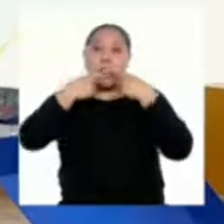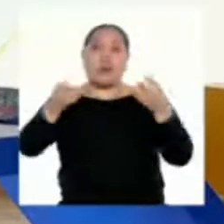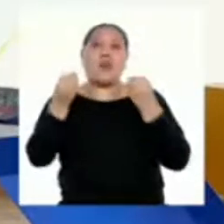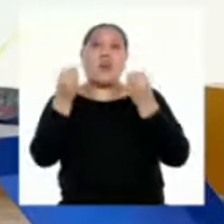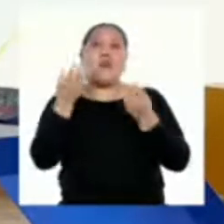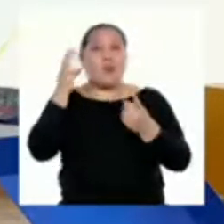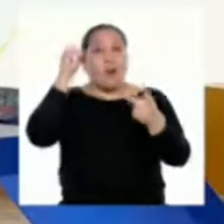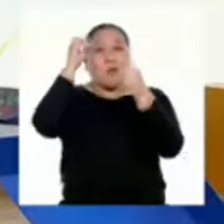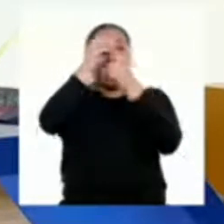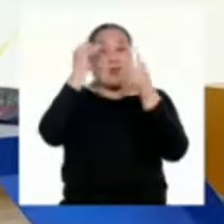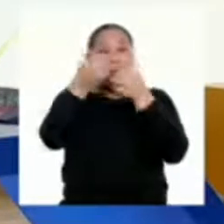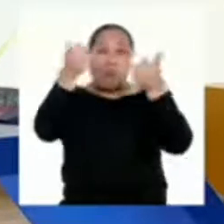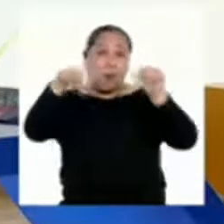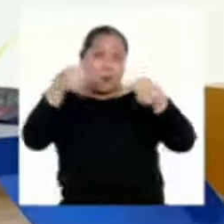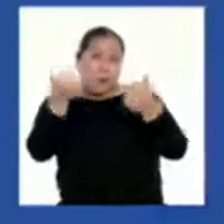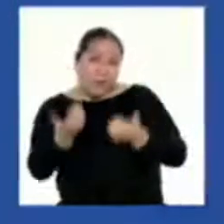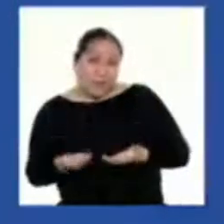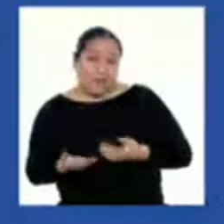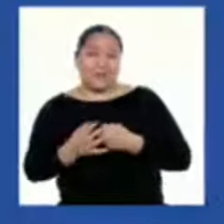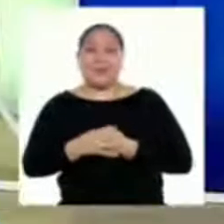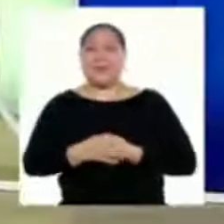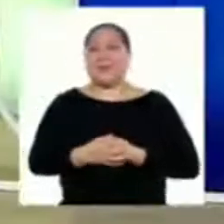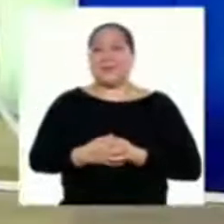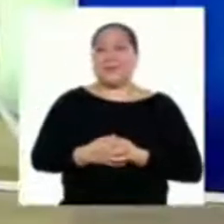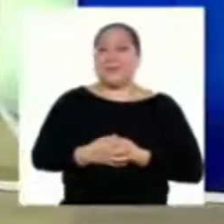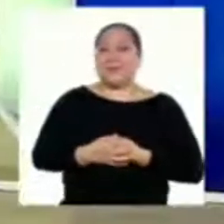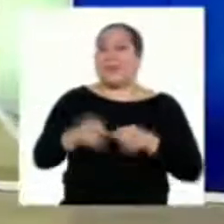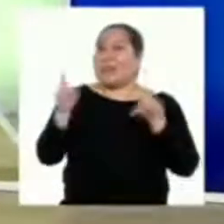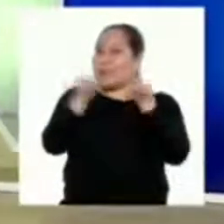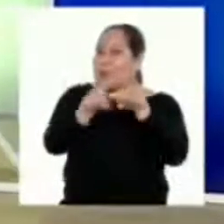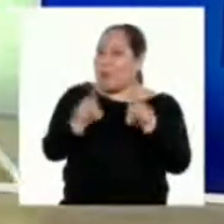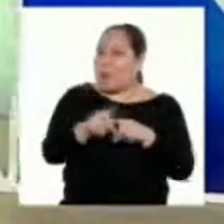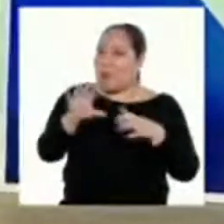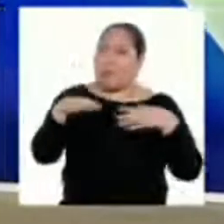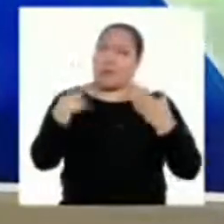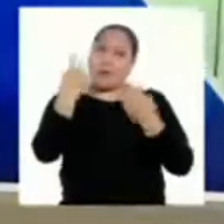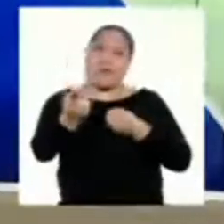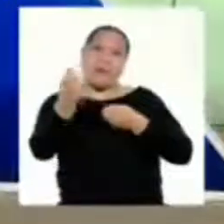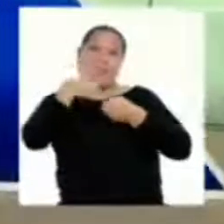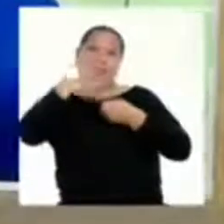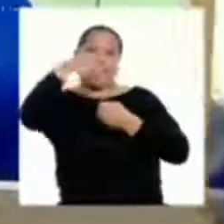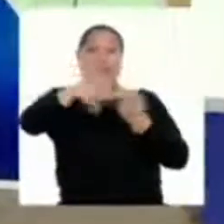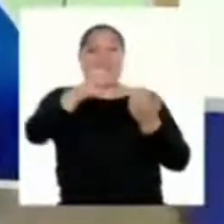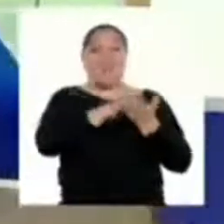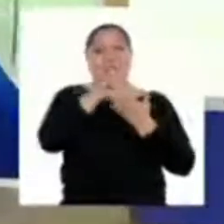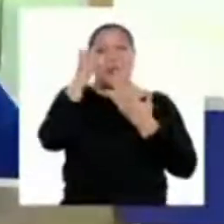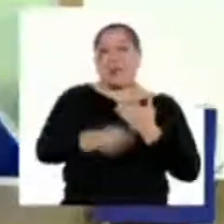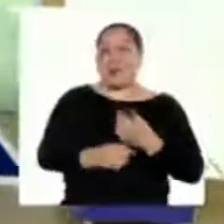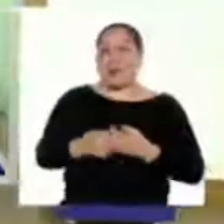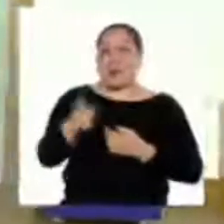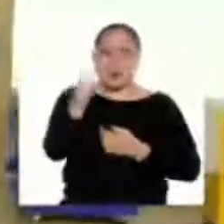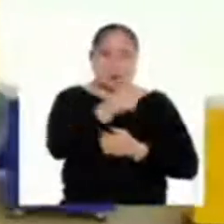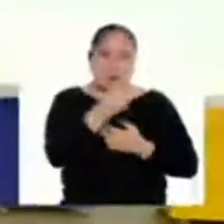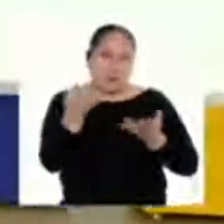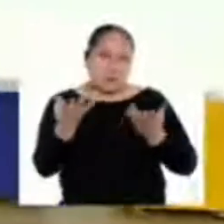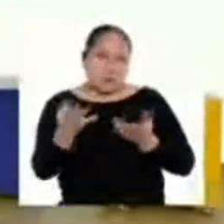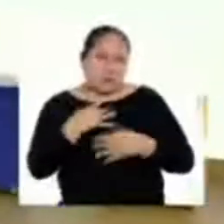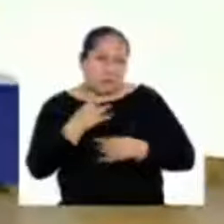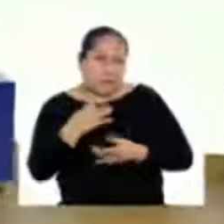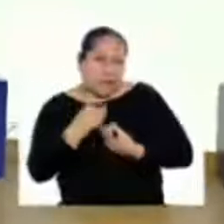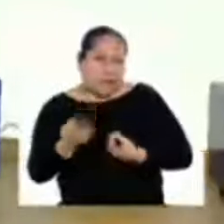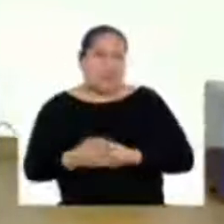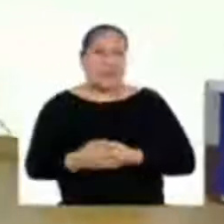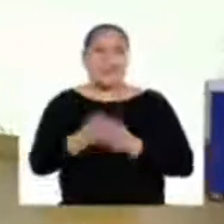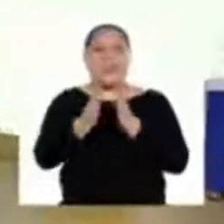estado dejando hasta ahora También podrían participar en el programa Si cualquiera de estas cosas te interesa por favor